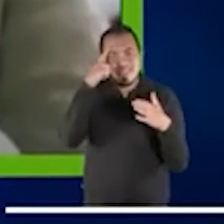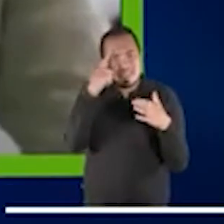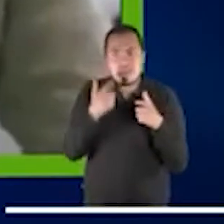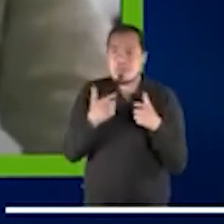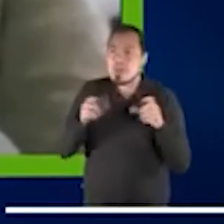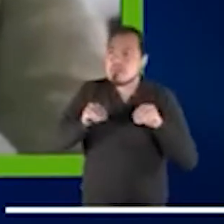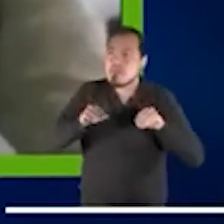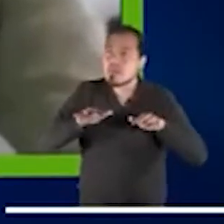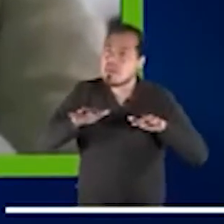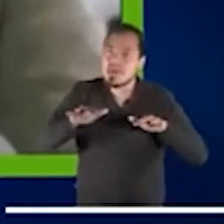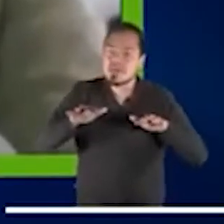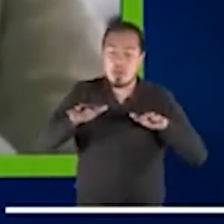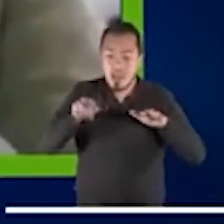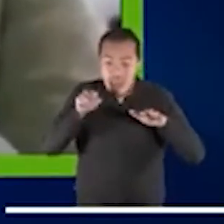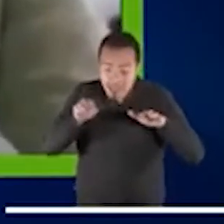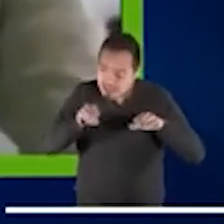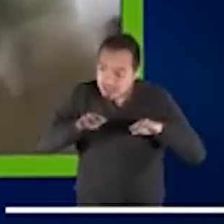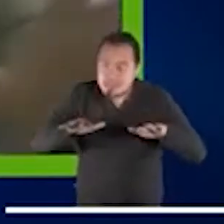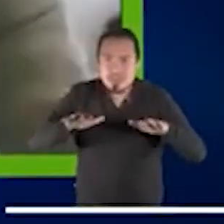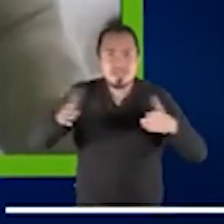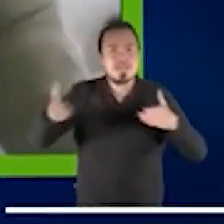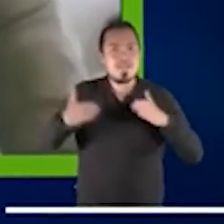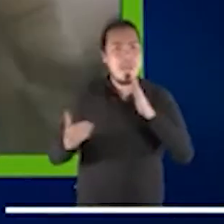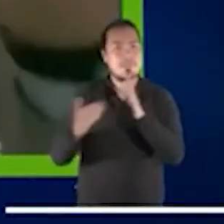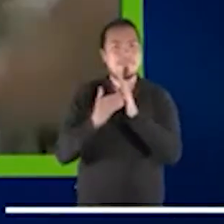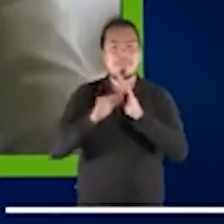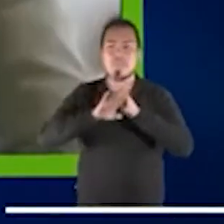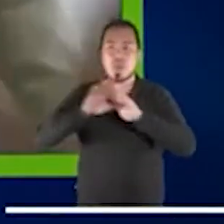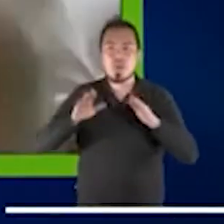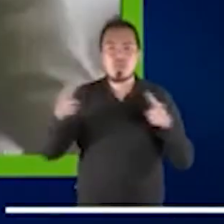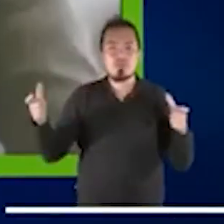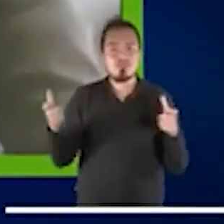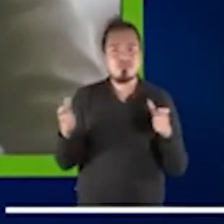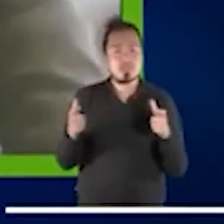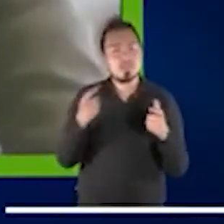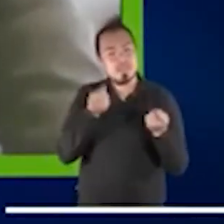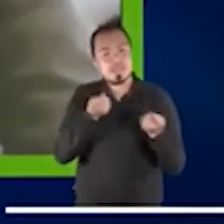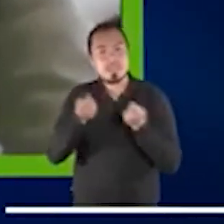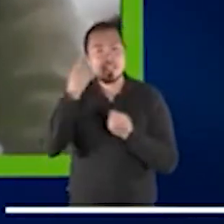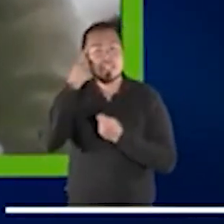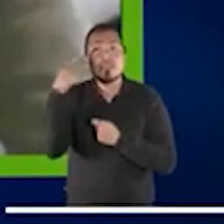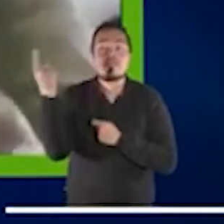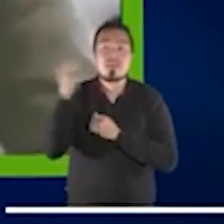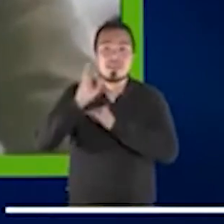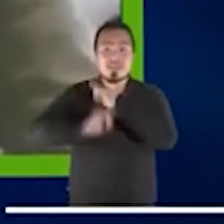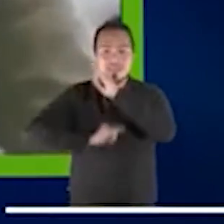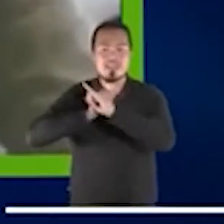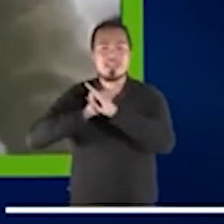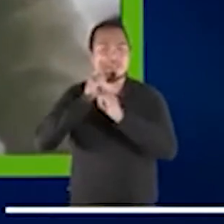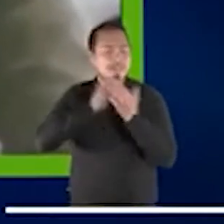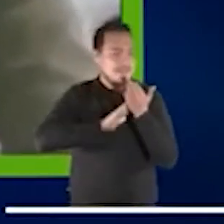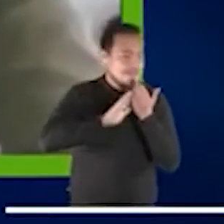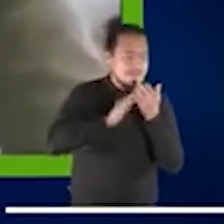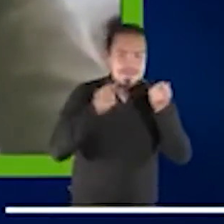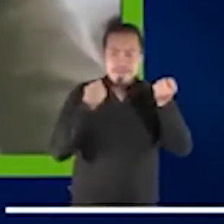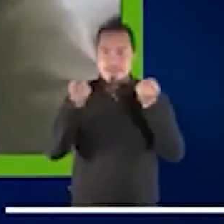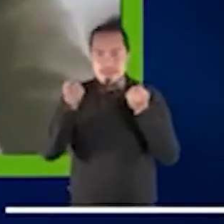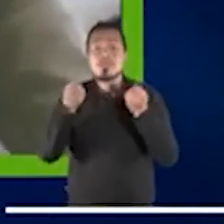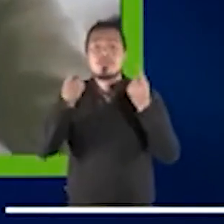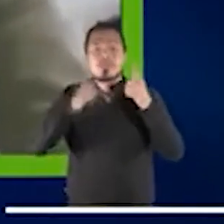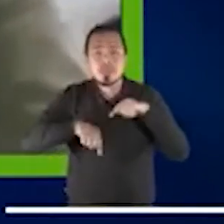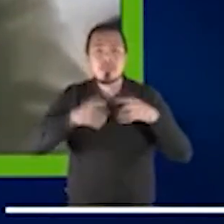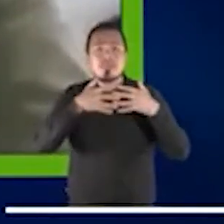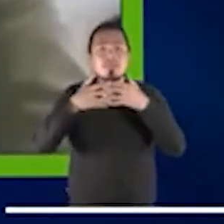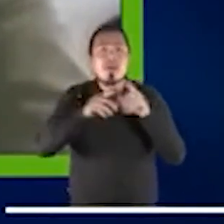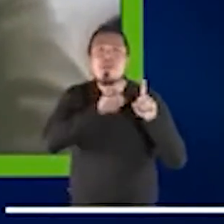-19. Por tanto, se adoptaron resoluciones, adoptaron medidas, tanto a nivel internacional, a nivel especialmente de Naciones Unidas. A nivel regional me